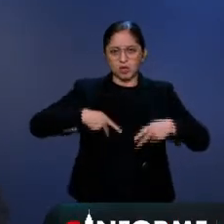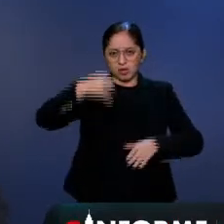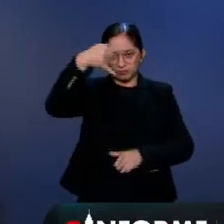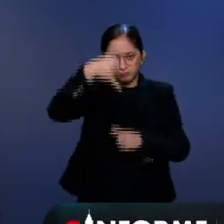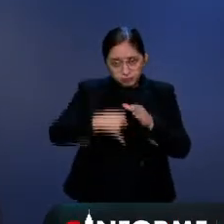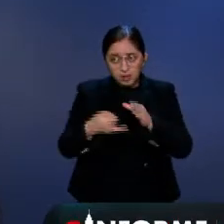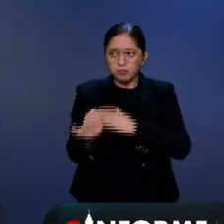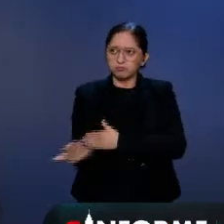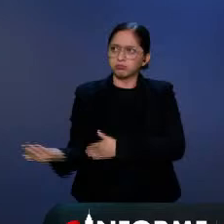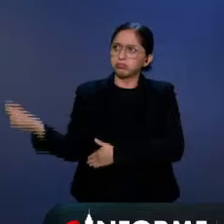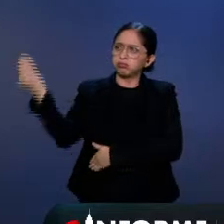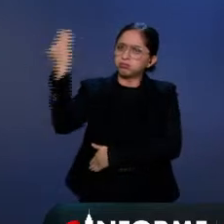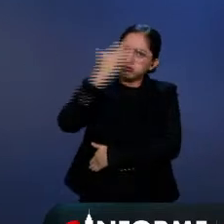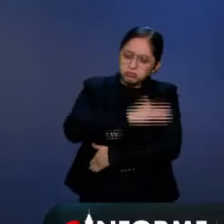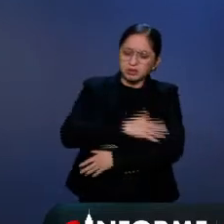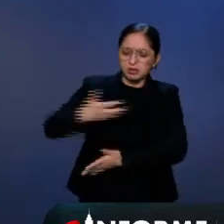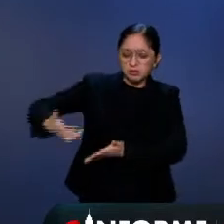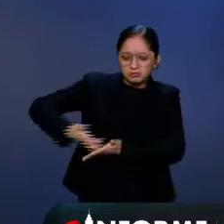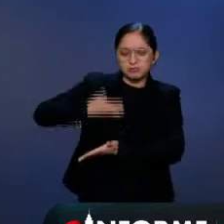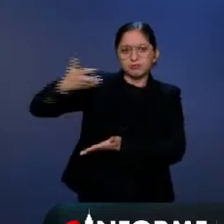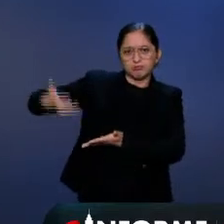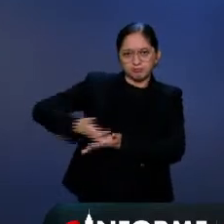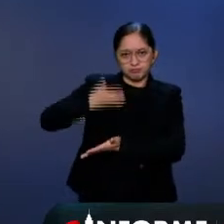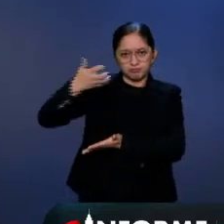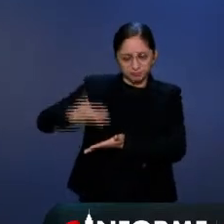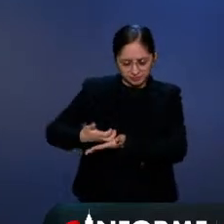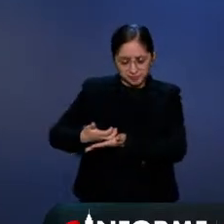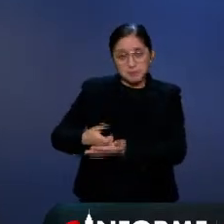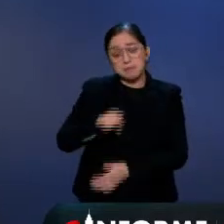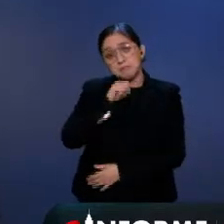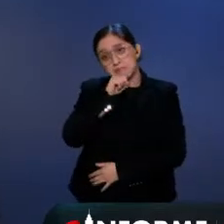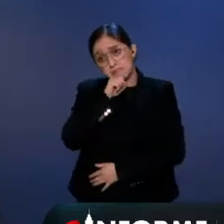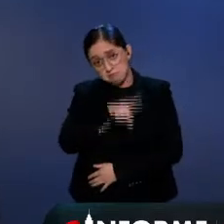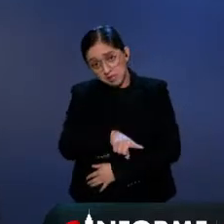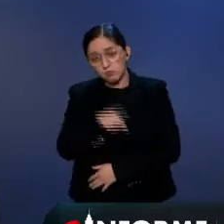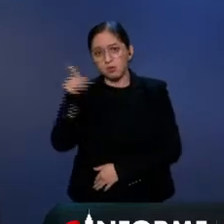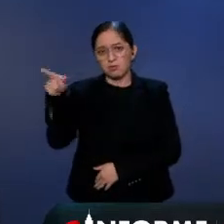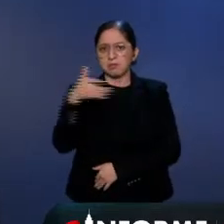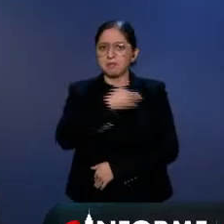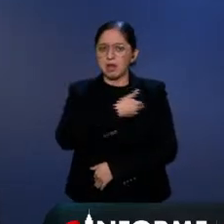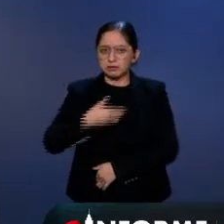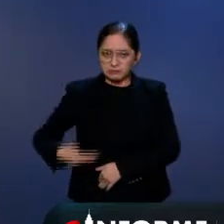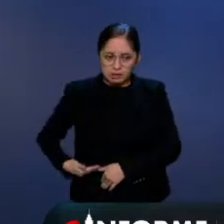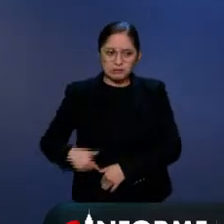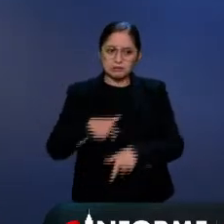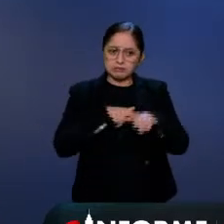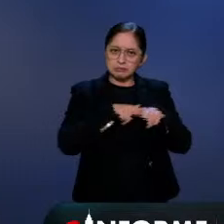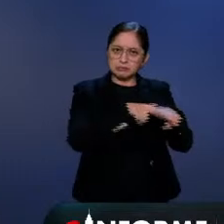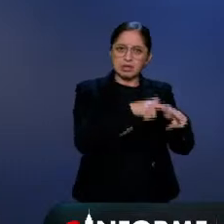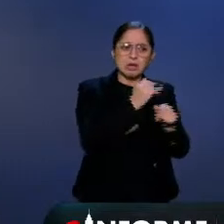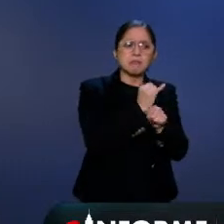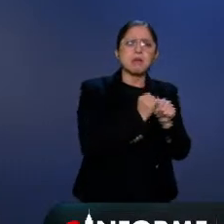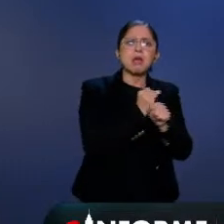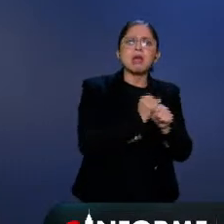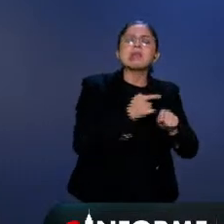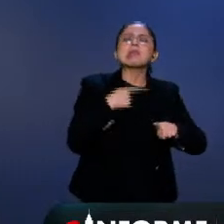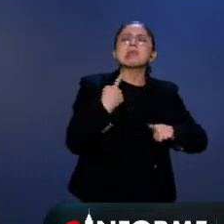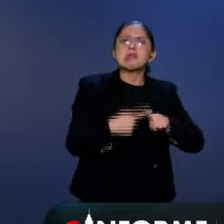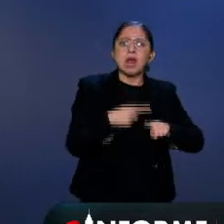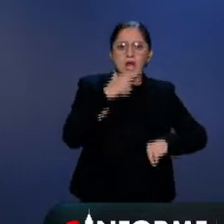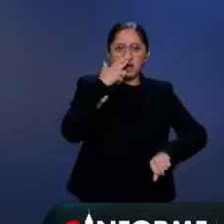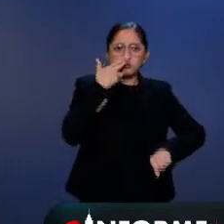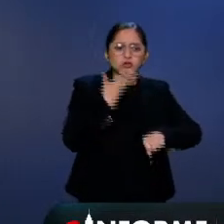todo. También indicó el presidente que de manera simultánea se van a fincar responsabilidades y se va a castigar a los responsables de este lamentable